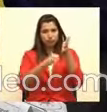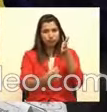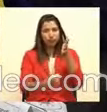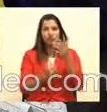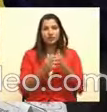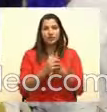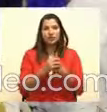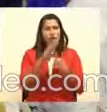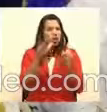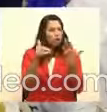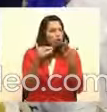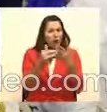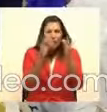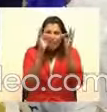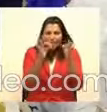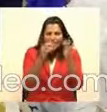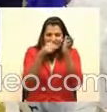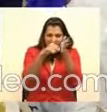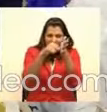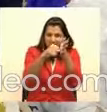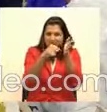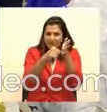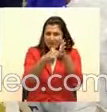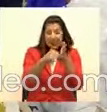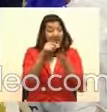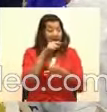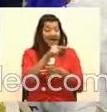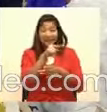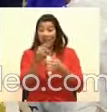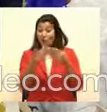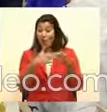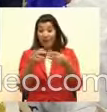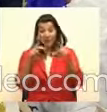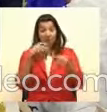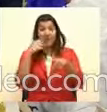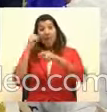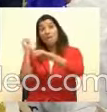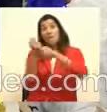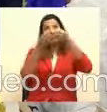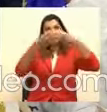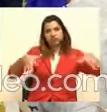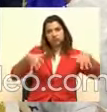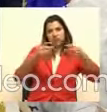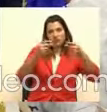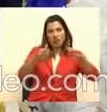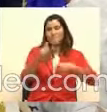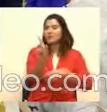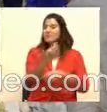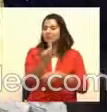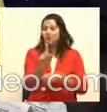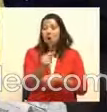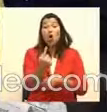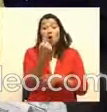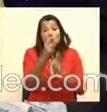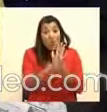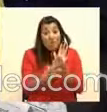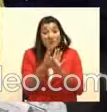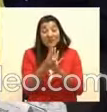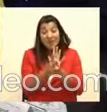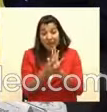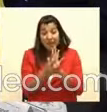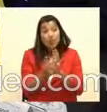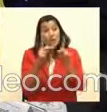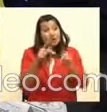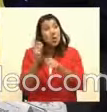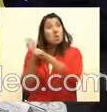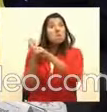están súper pegados, esas piñatas no las revienta cualquiera. Nos mandaron un video de una de las piñatas que él hizo que, que no, no la podían